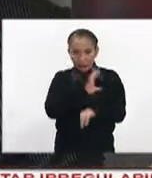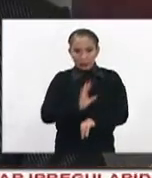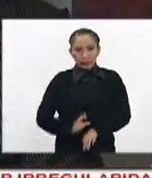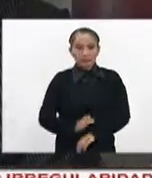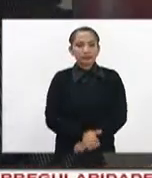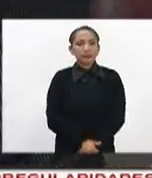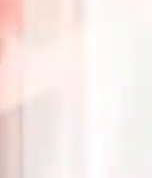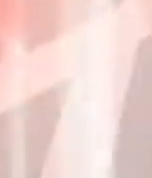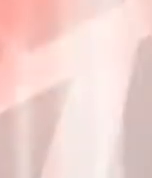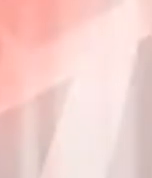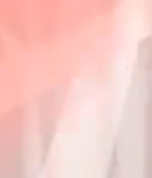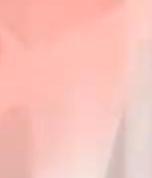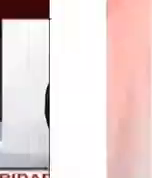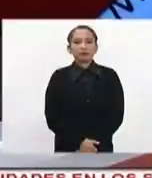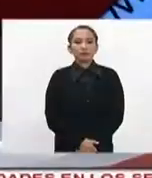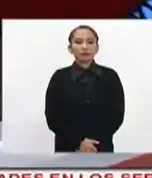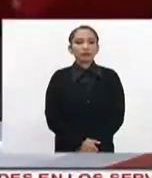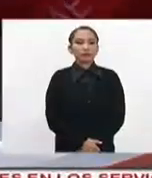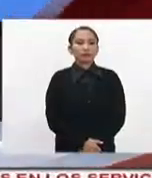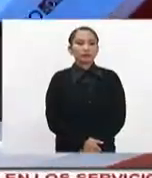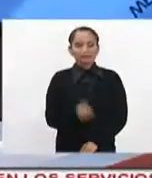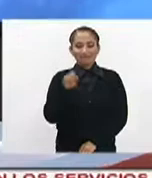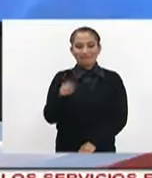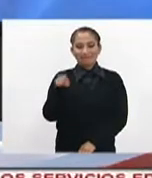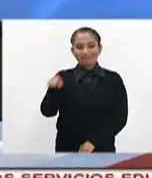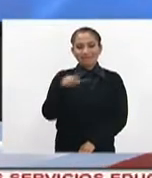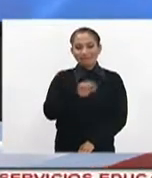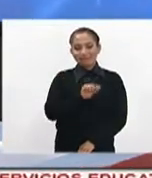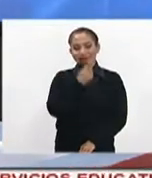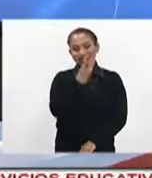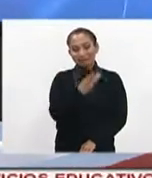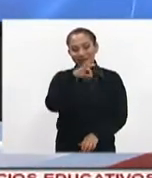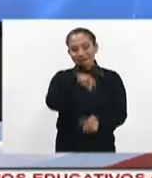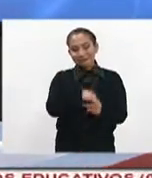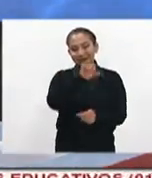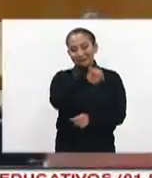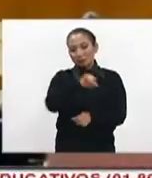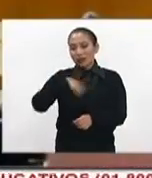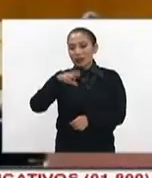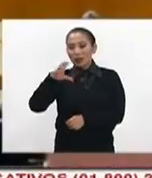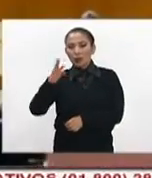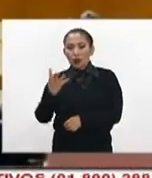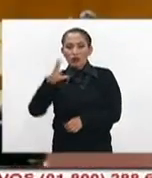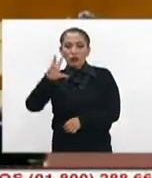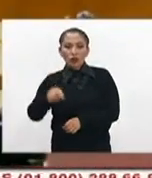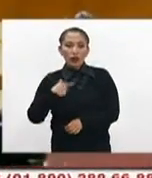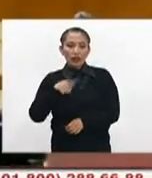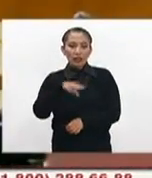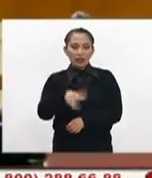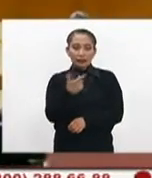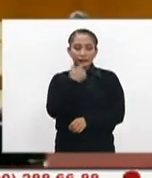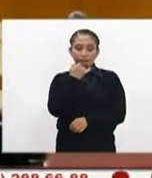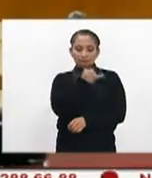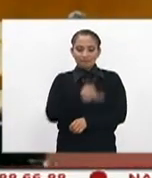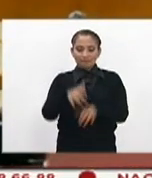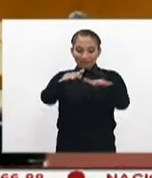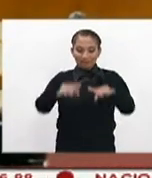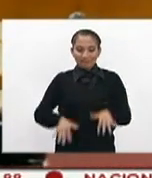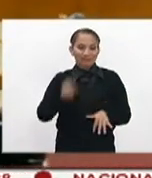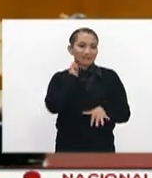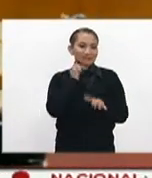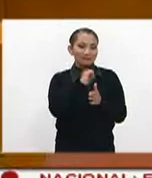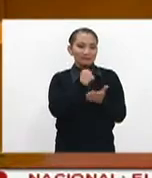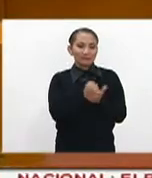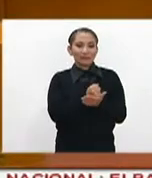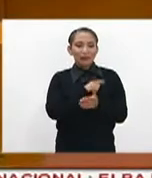candidatos. Por cierto, con 73 votos a favor, 4 en contra y 13 abstenciones, el Pleno del Senado